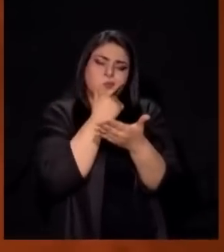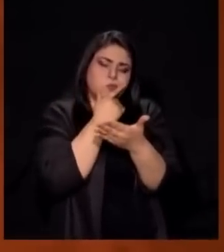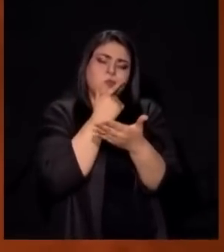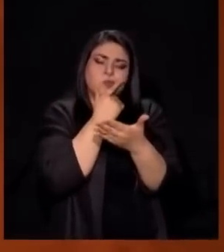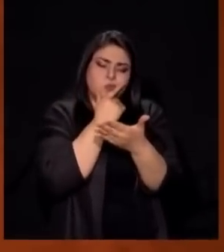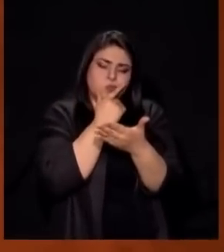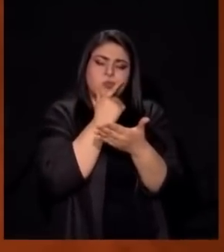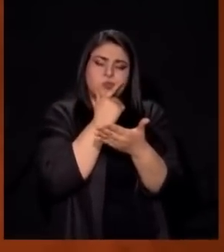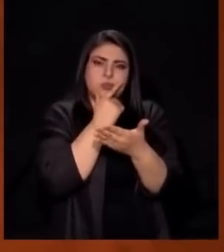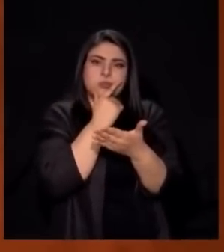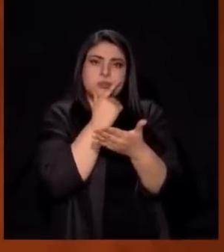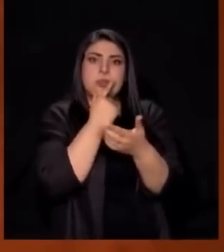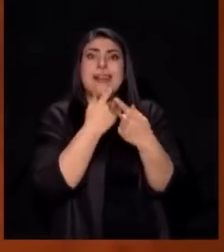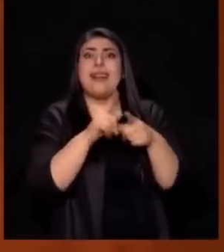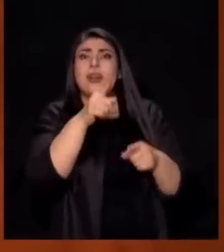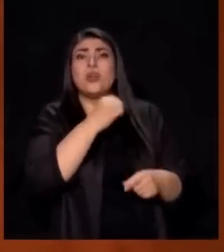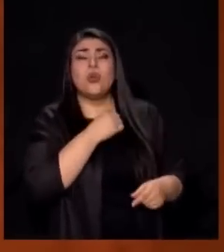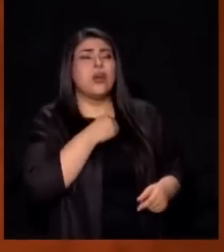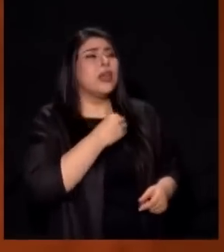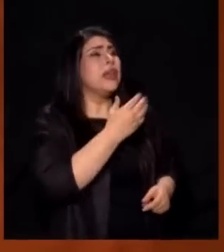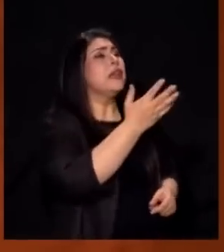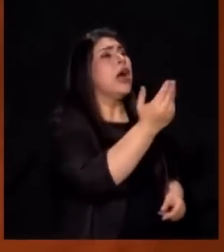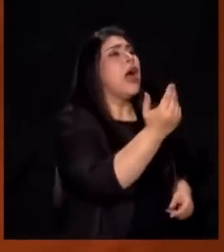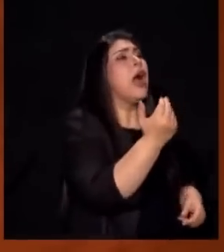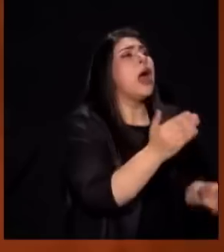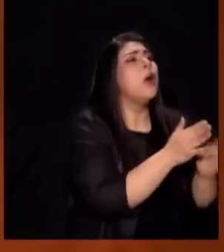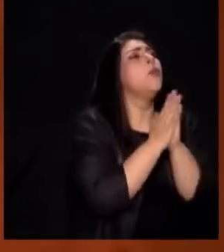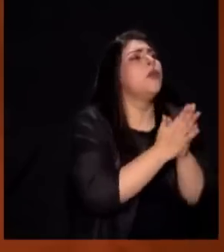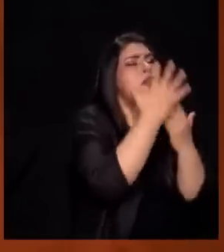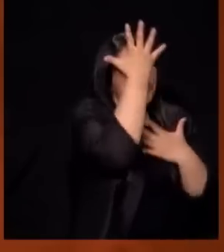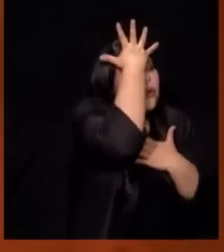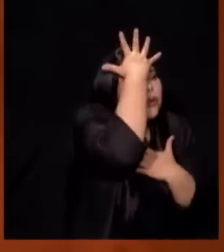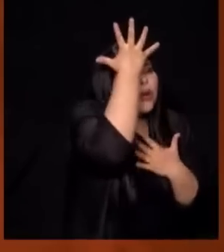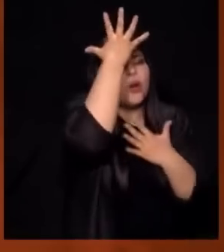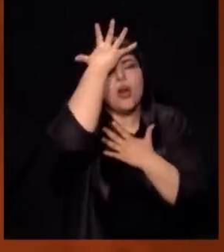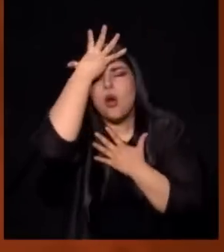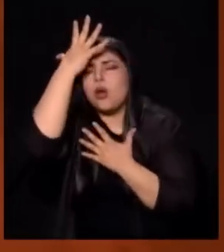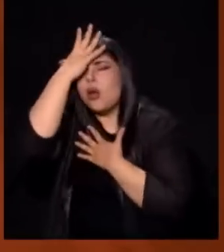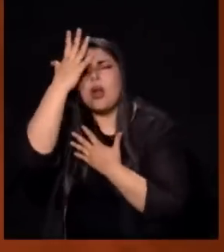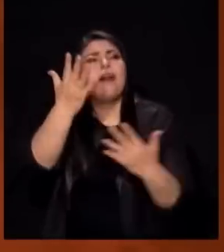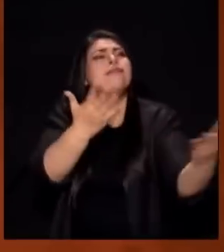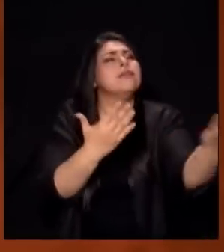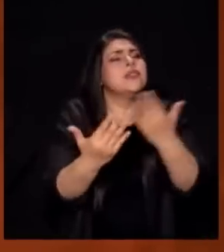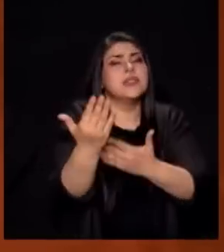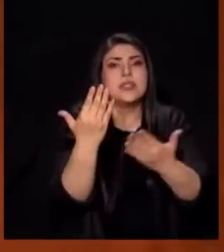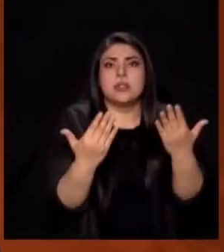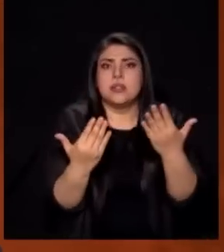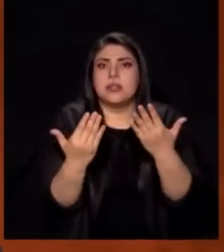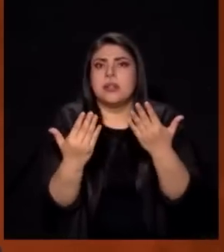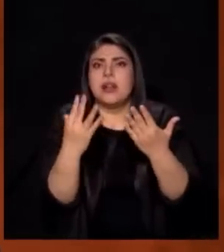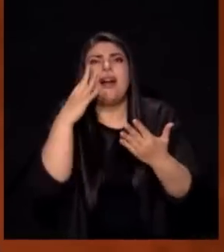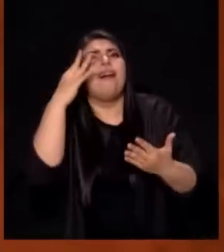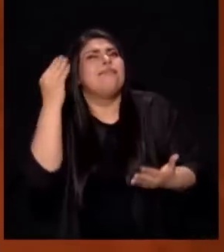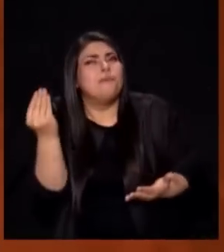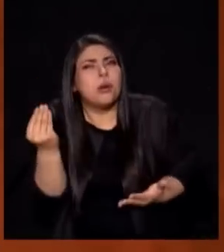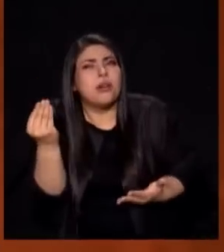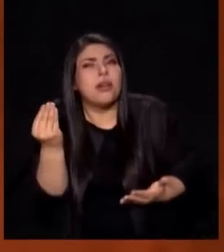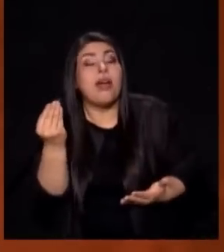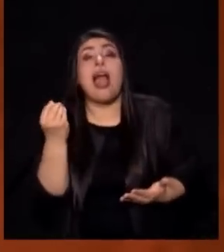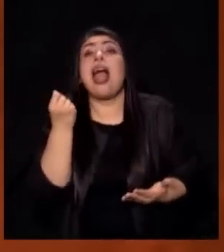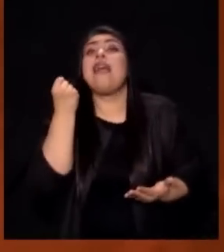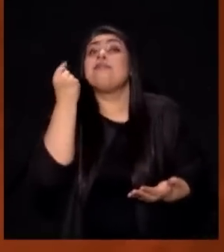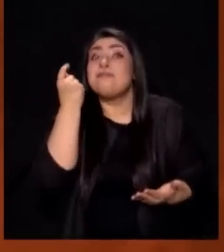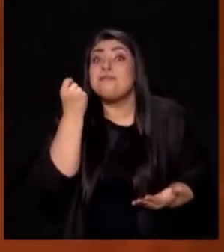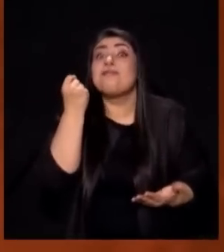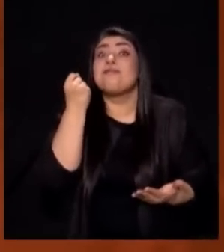Por Todos Lados Quien Te Da Una Palabra Específica Porque Simple Y Sencillamente No Has Desarrollado La